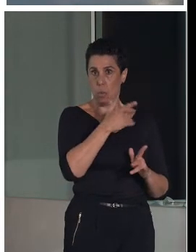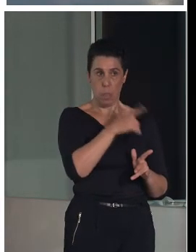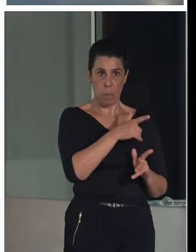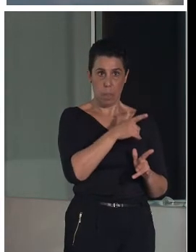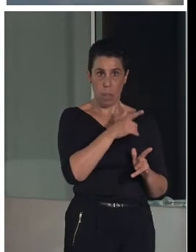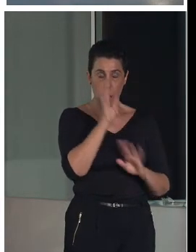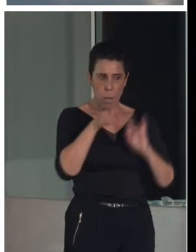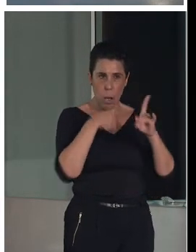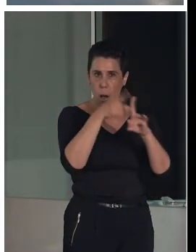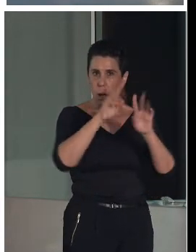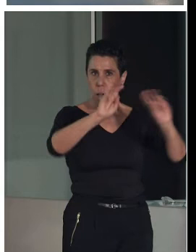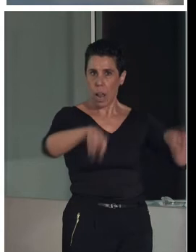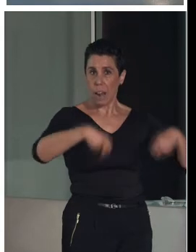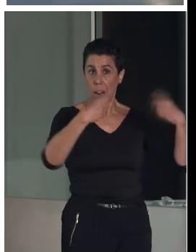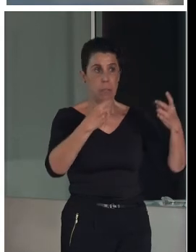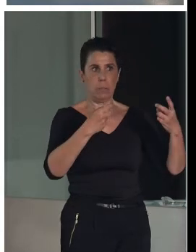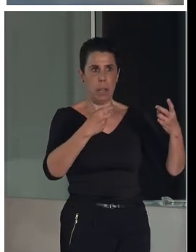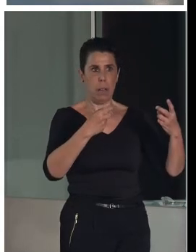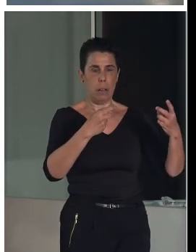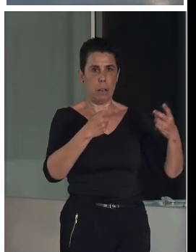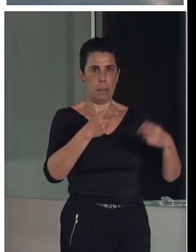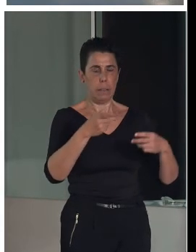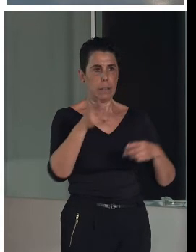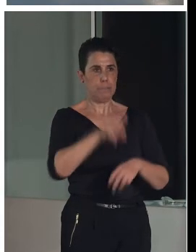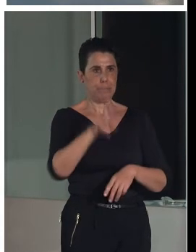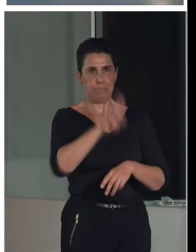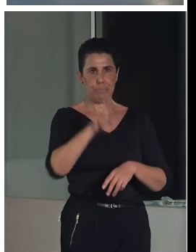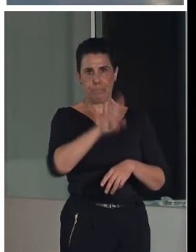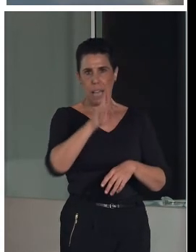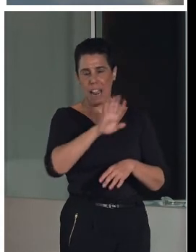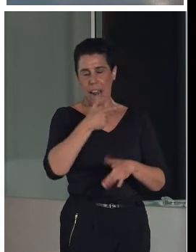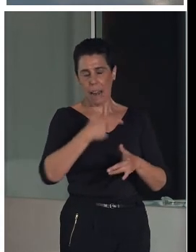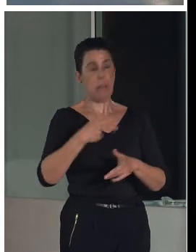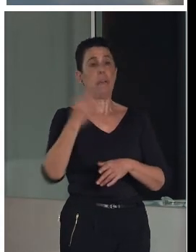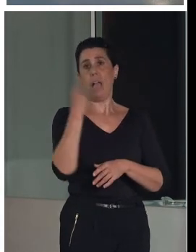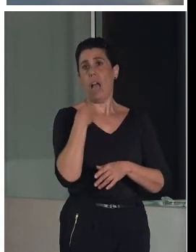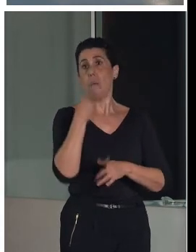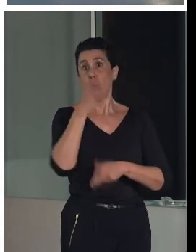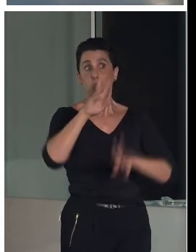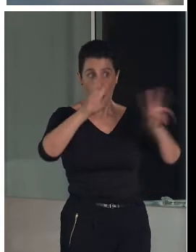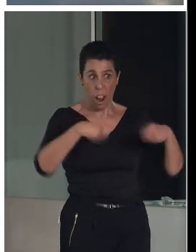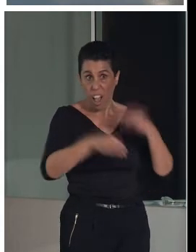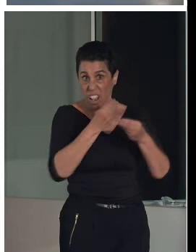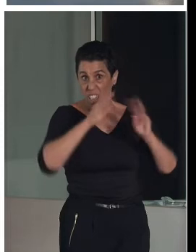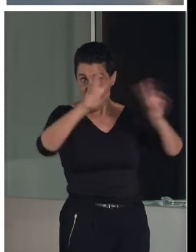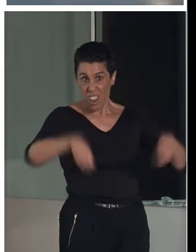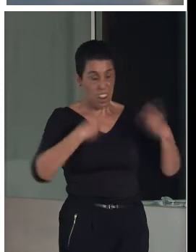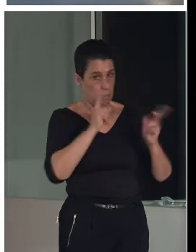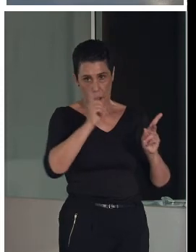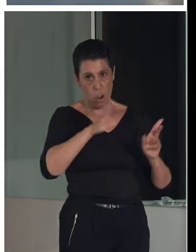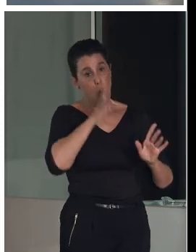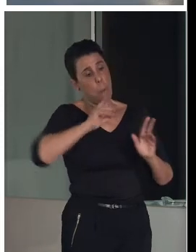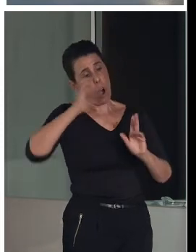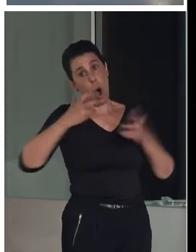primera pregunta que nos hacen siempre. Nosotros no vamos a restaurar porque ya hay otras administraciones que tienen las competencias, pueden acceder a las financiaciones